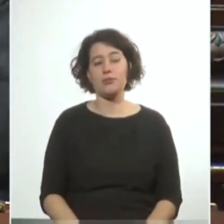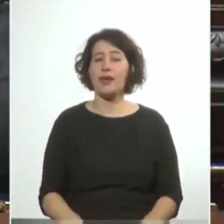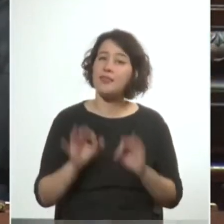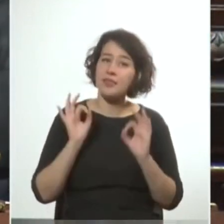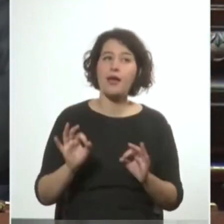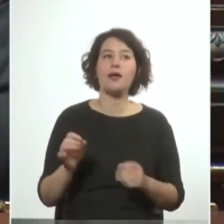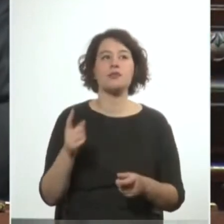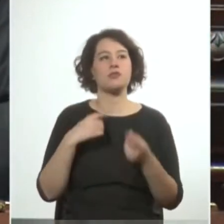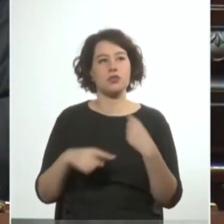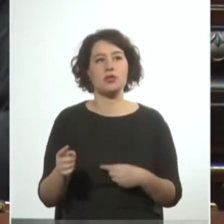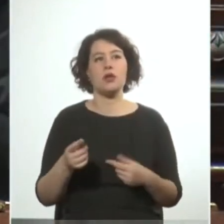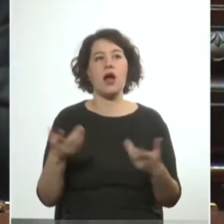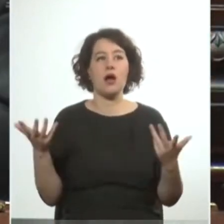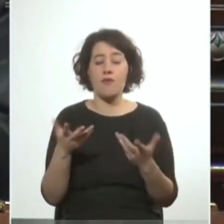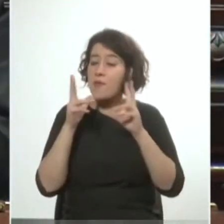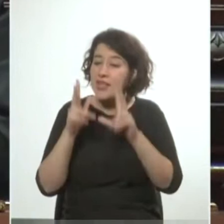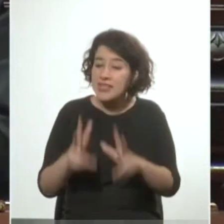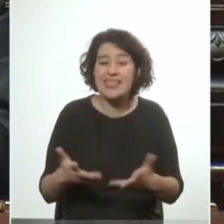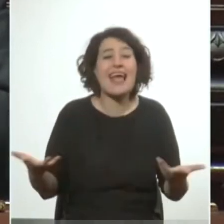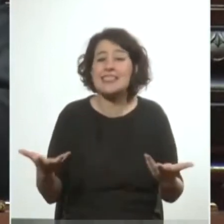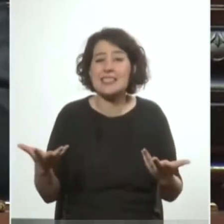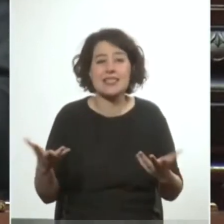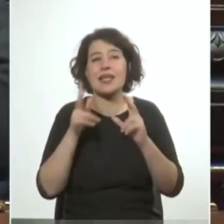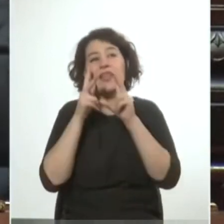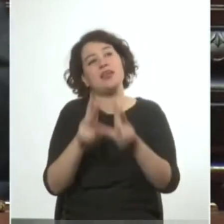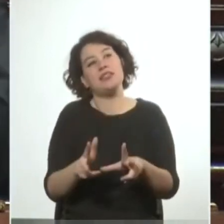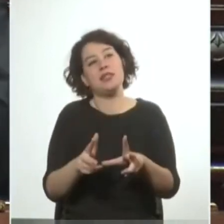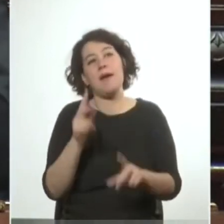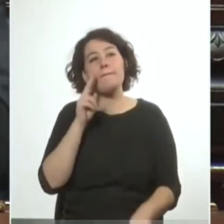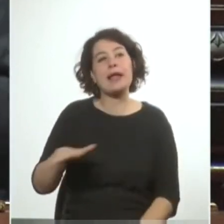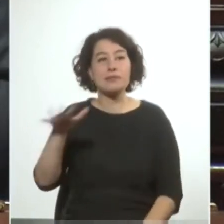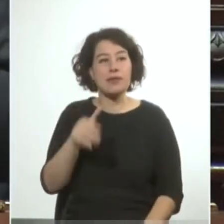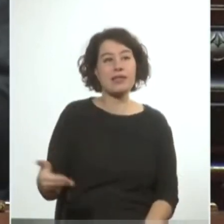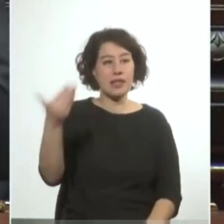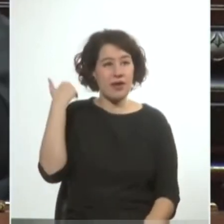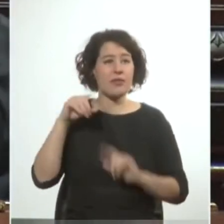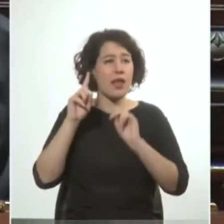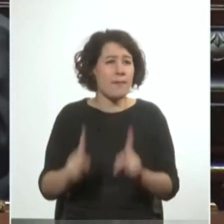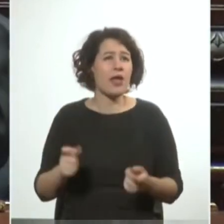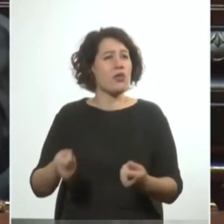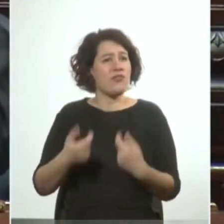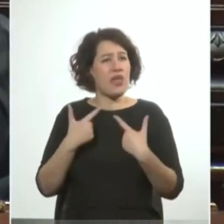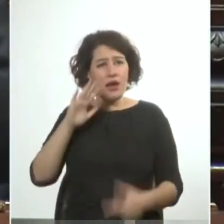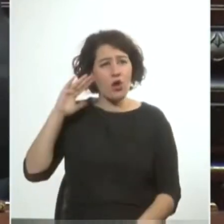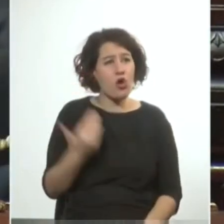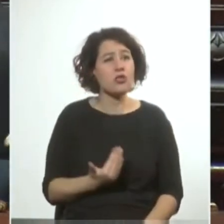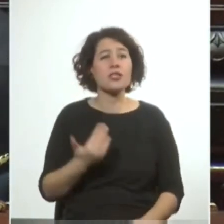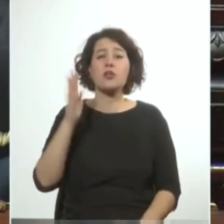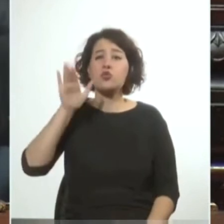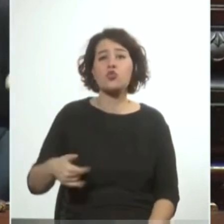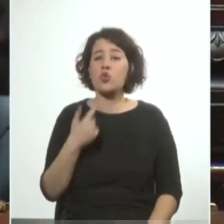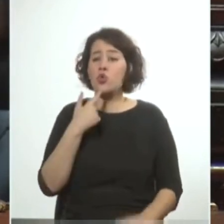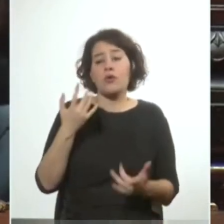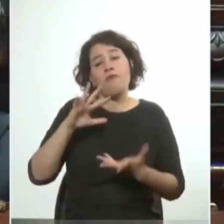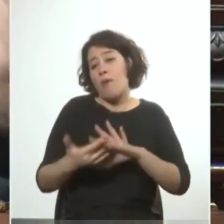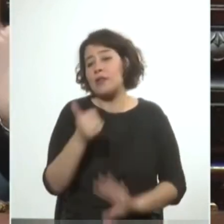entonces vamos a decir y eso que es y eso visto en perspectiva también nos tiene que hacer reconocer que fue la salida